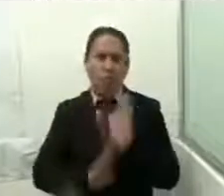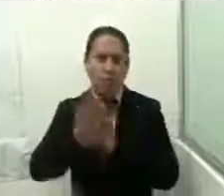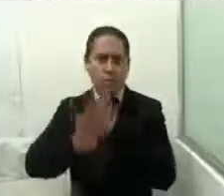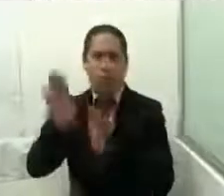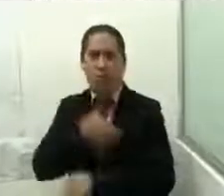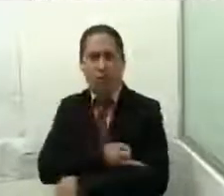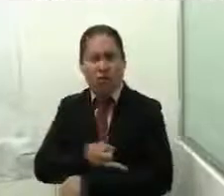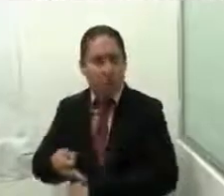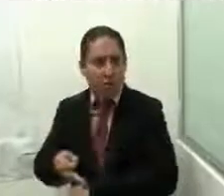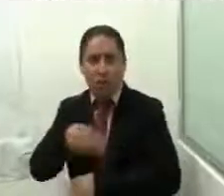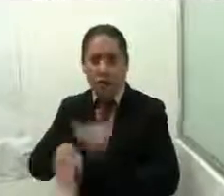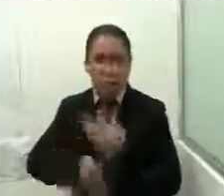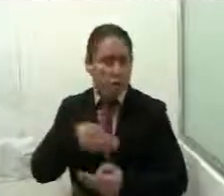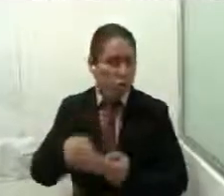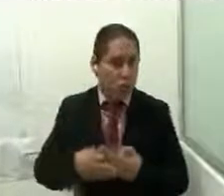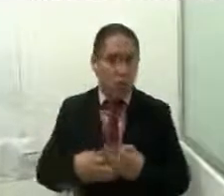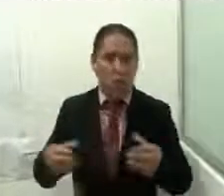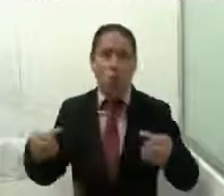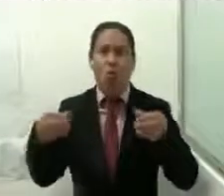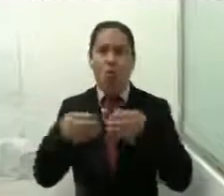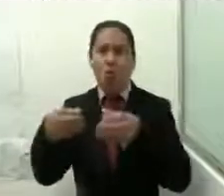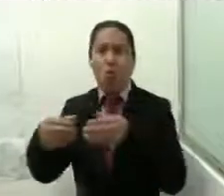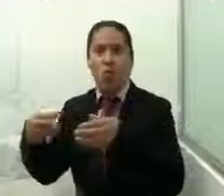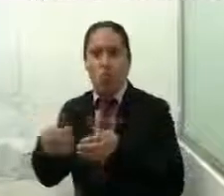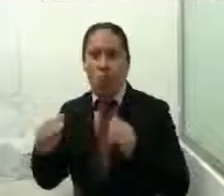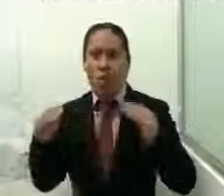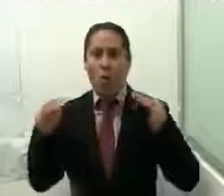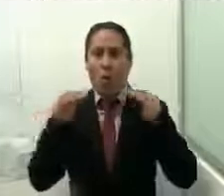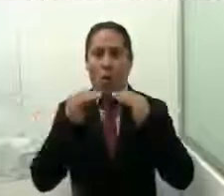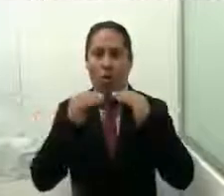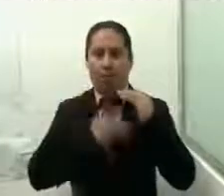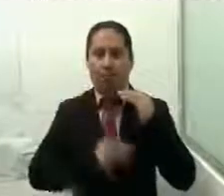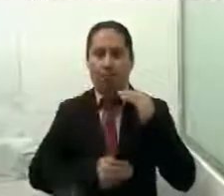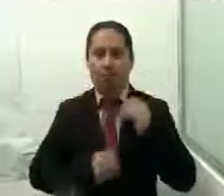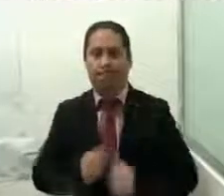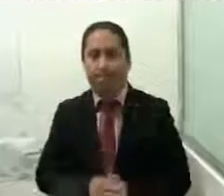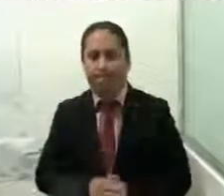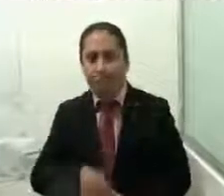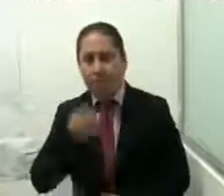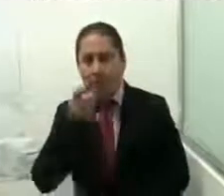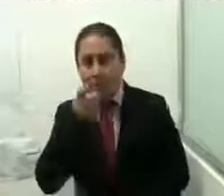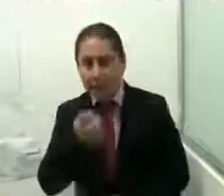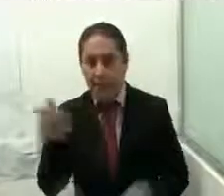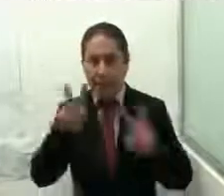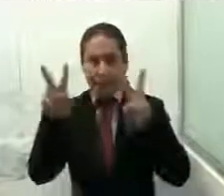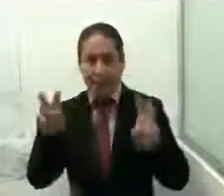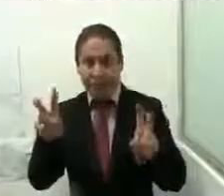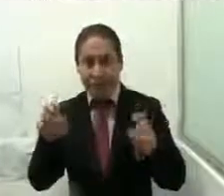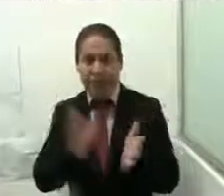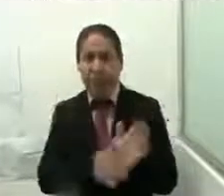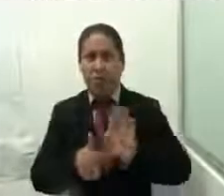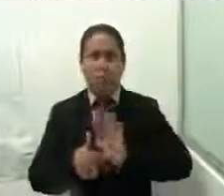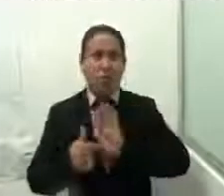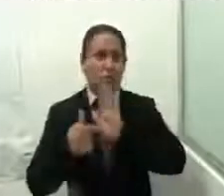de sus familias y las comunidades bajo el principio de igualdad. Bajo este contexto, a continuación presento un balance del